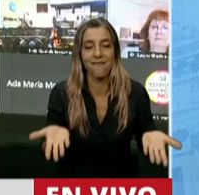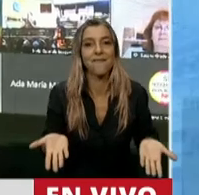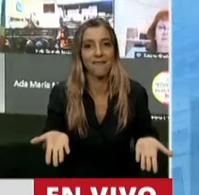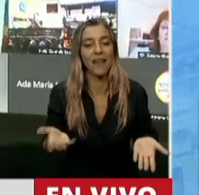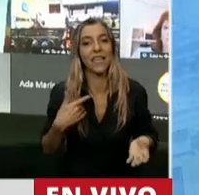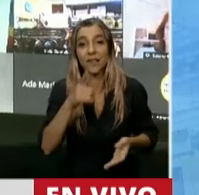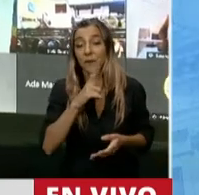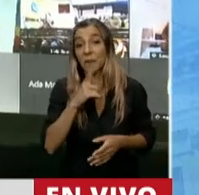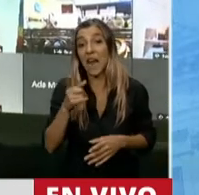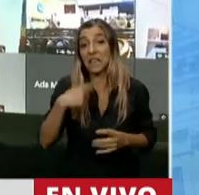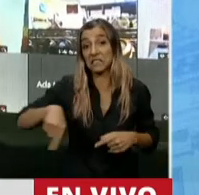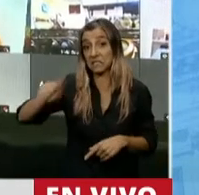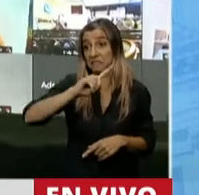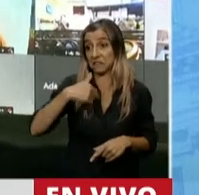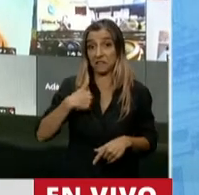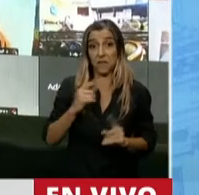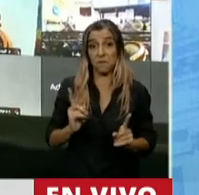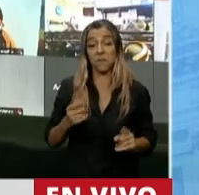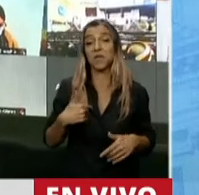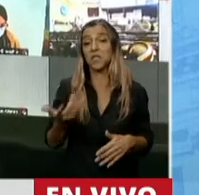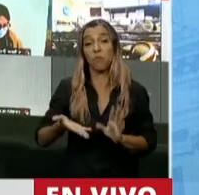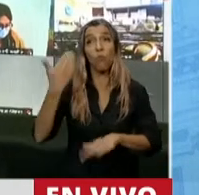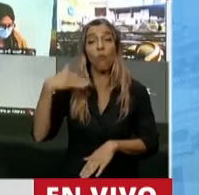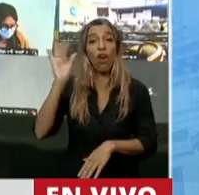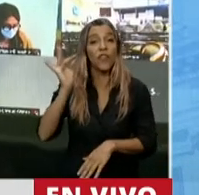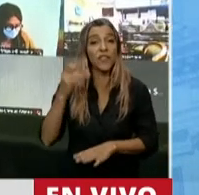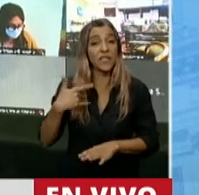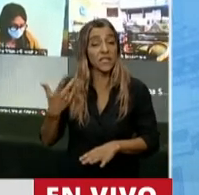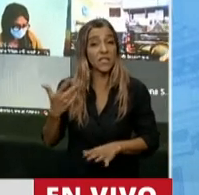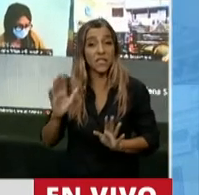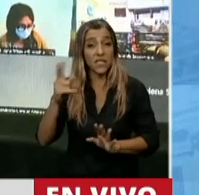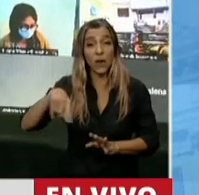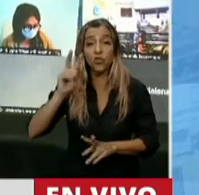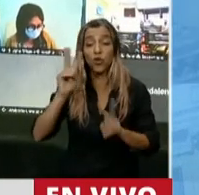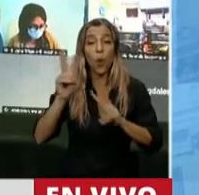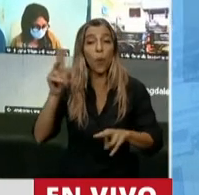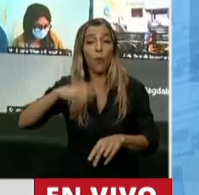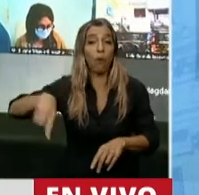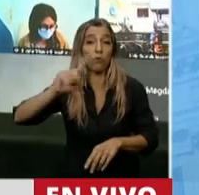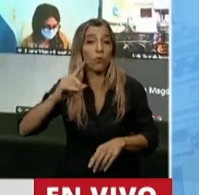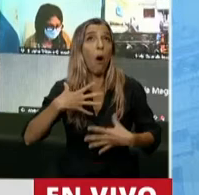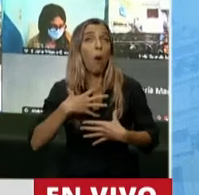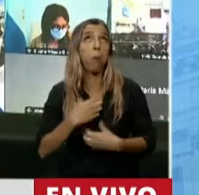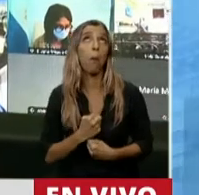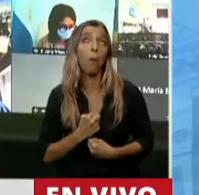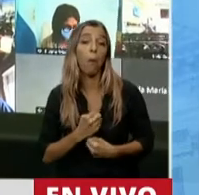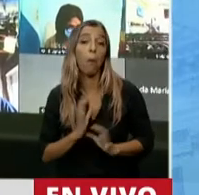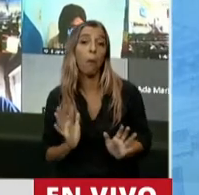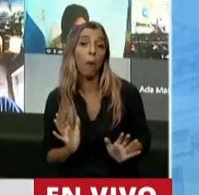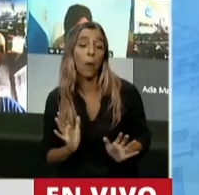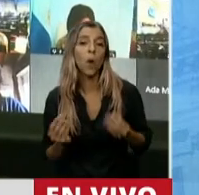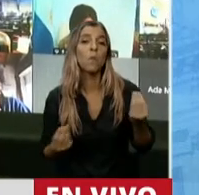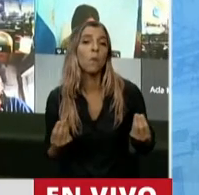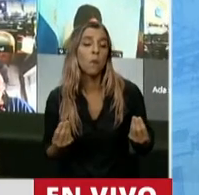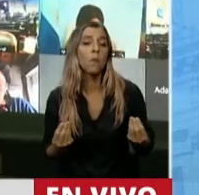están muy desmotivados desde diciembre del año pasado, frente a la primera ley, me acuerdo que muchos